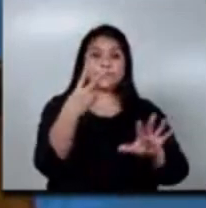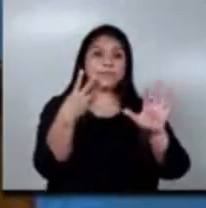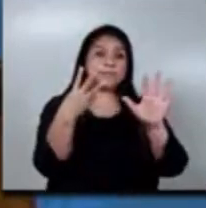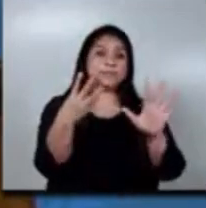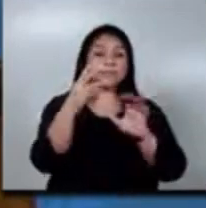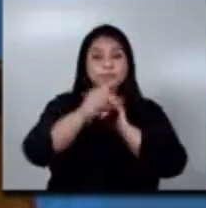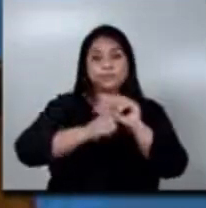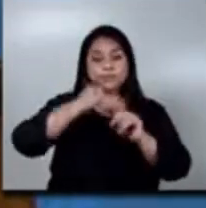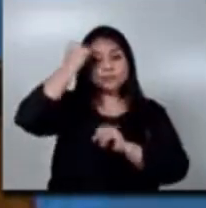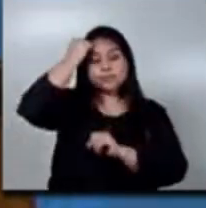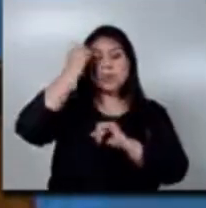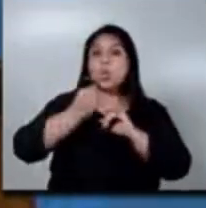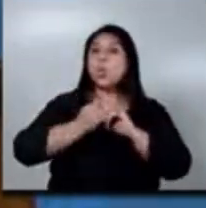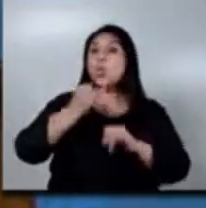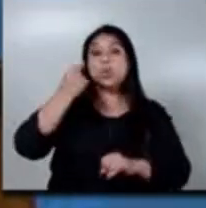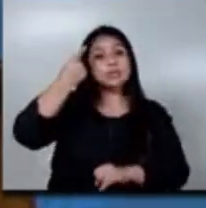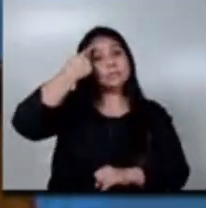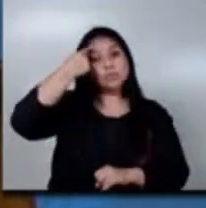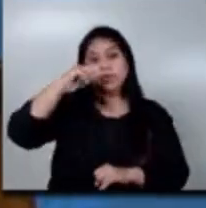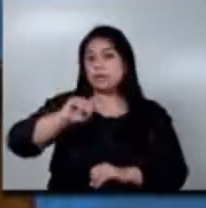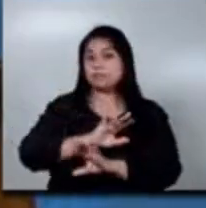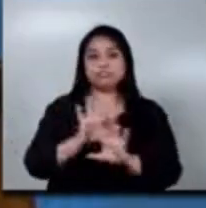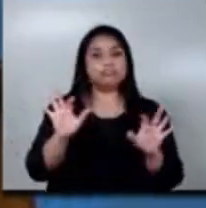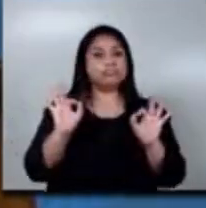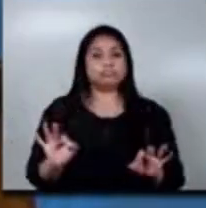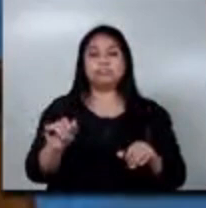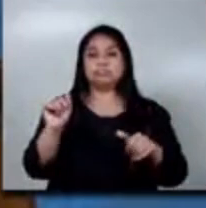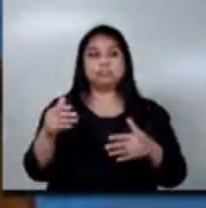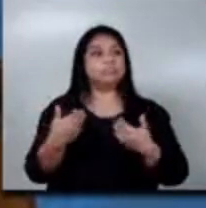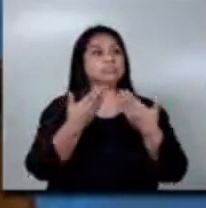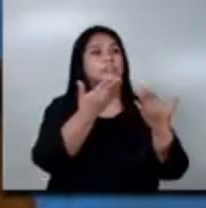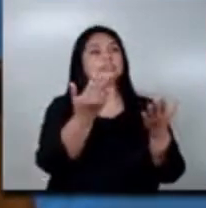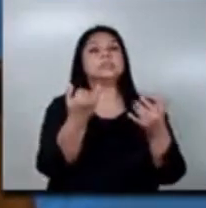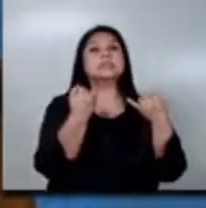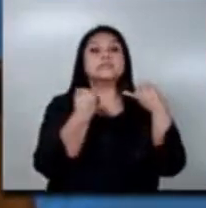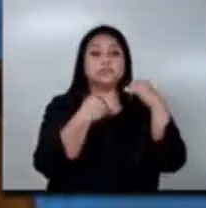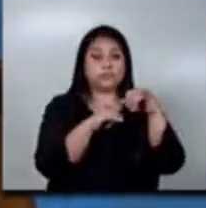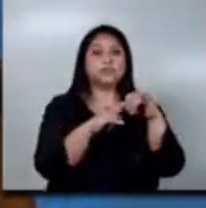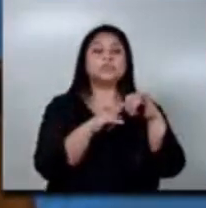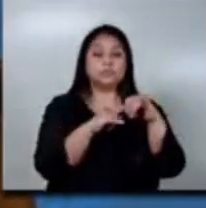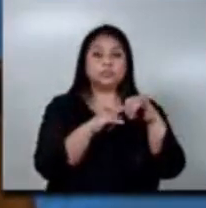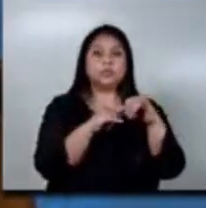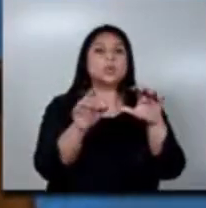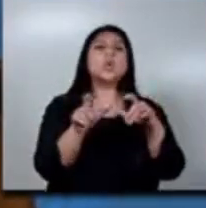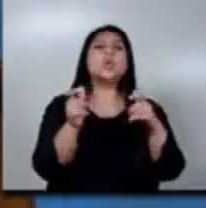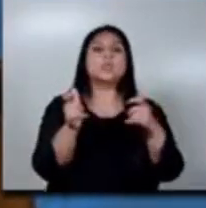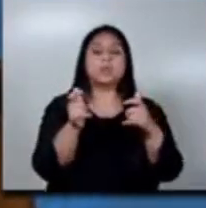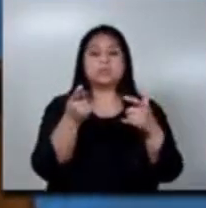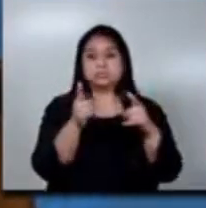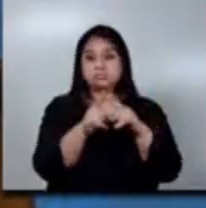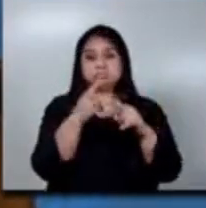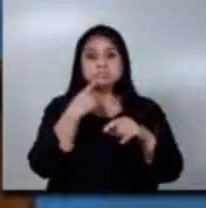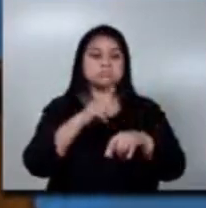día en el que las empresas puedan hacer entrega de este informe de manera ordinaria